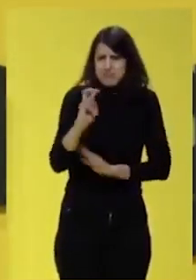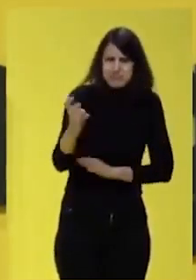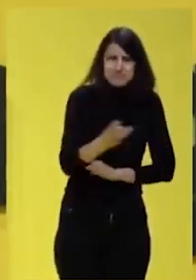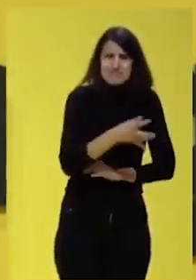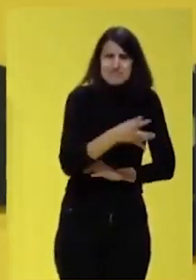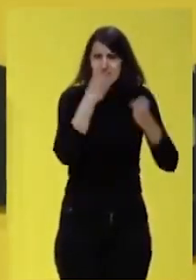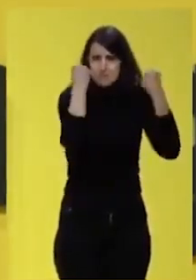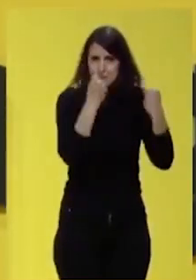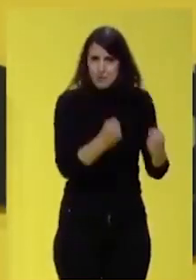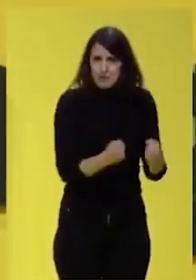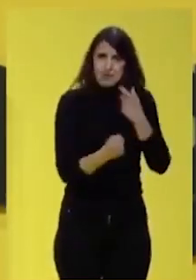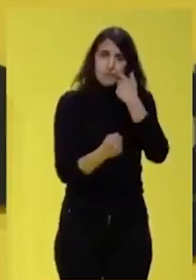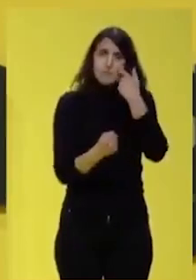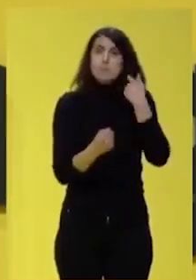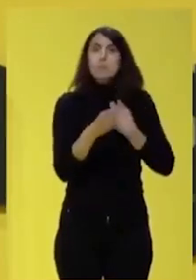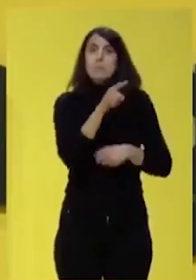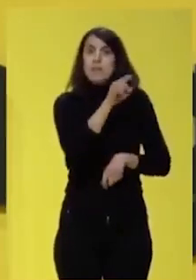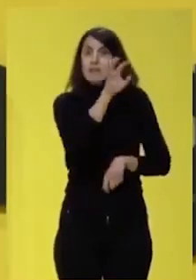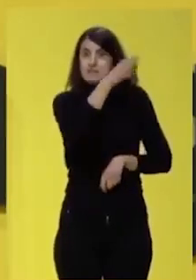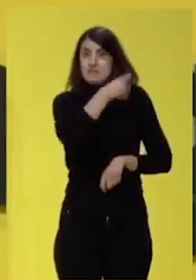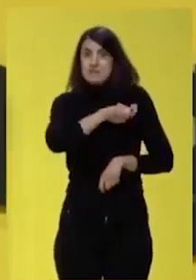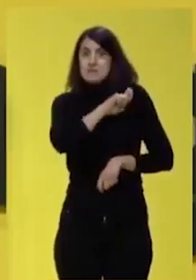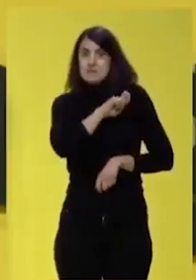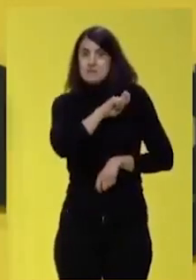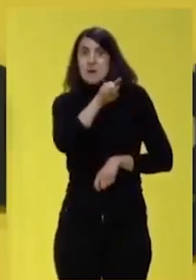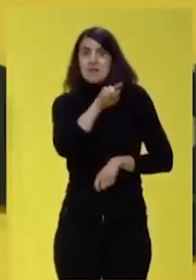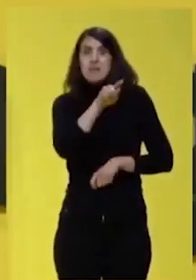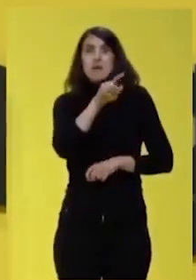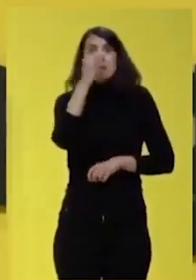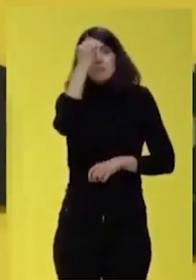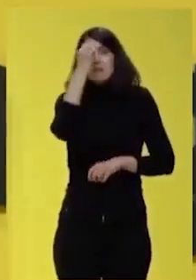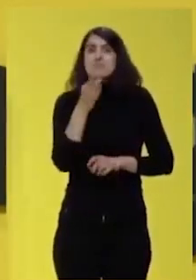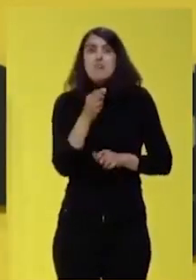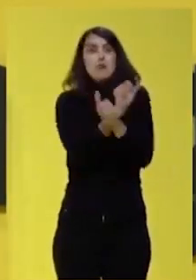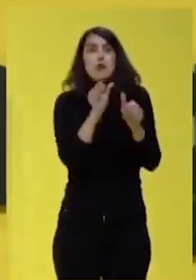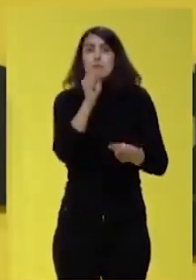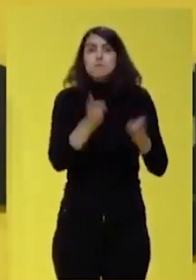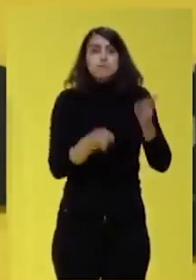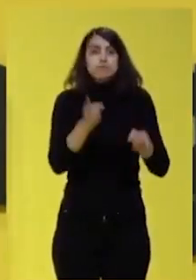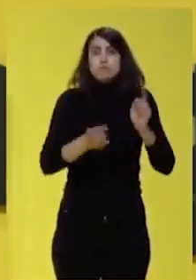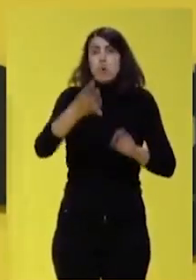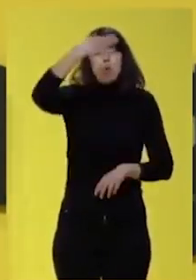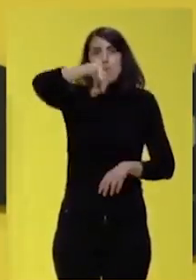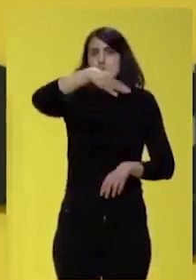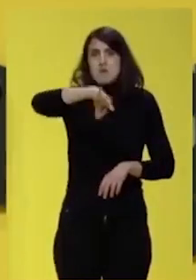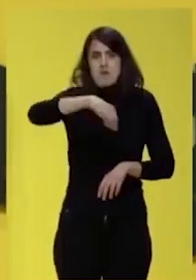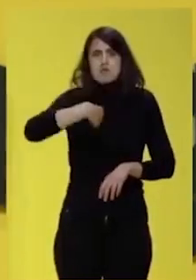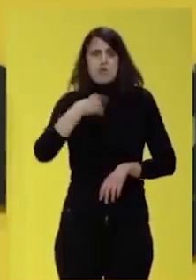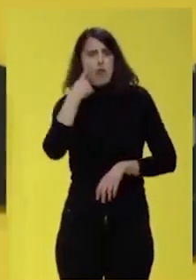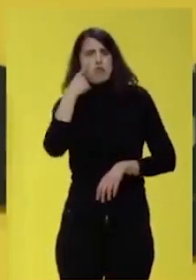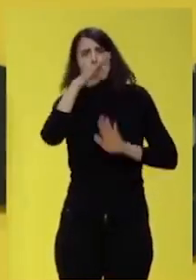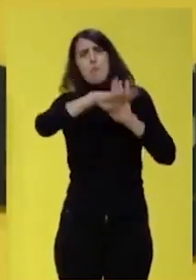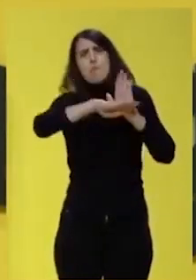Y que hay en ese Estado quien cree que a eso hay que darle una salida autoritaria. Nosotros conocemos bien las medidas